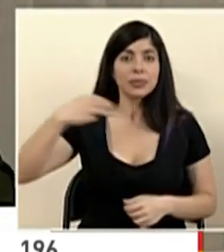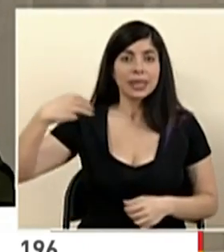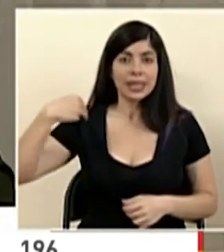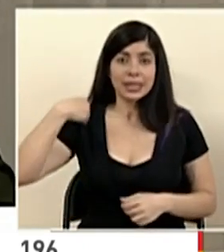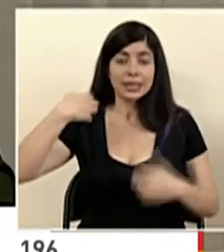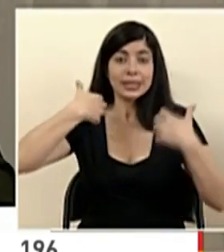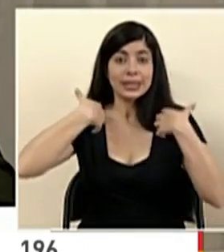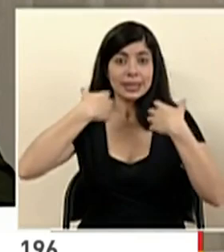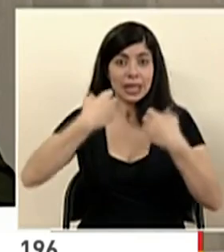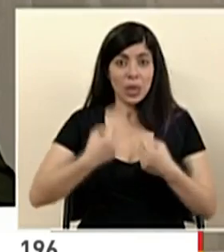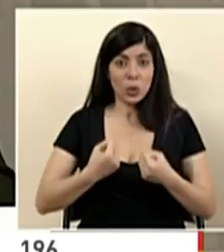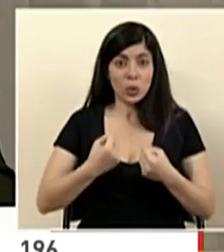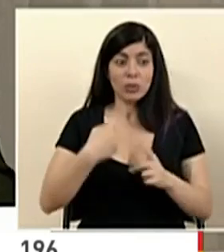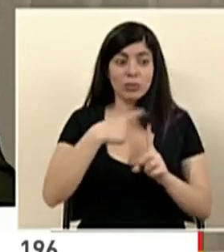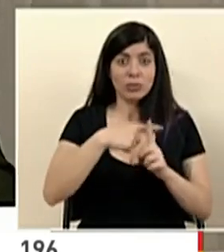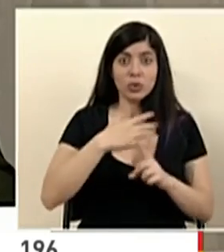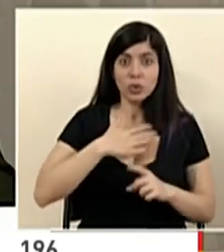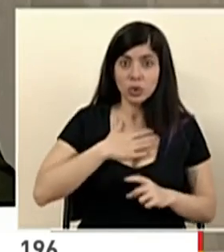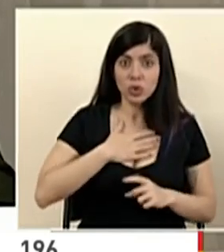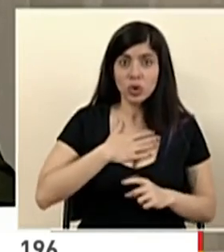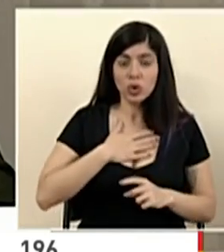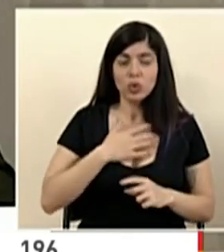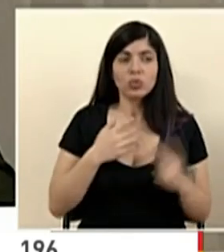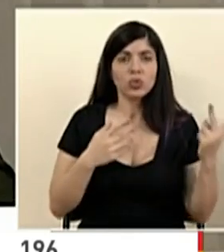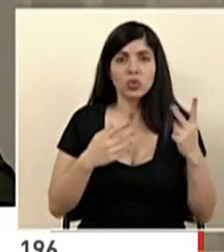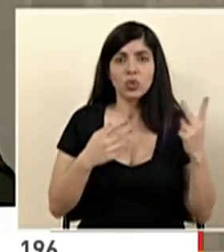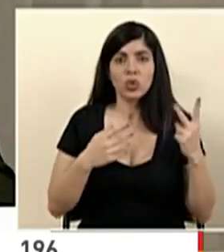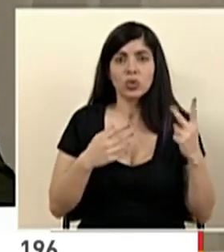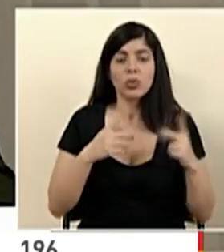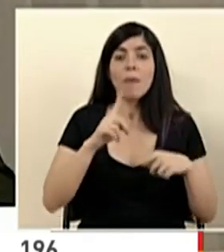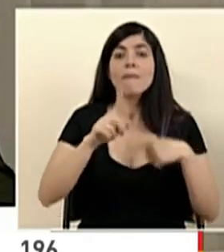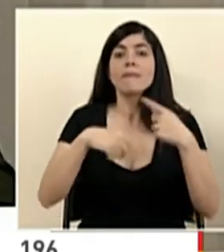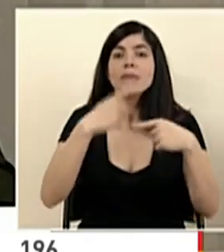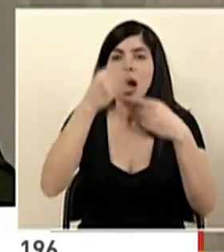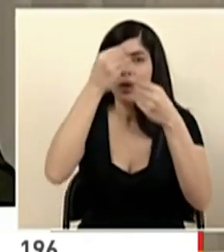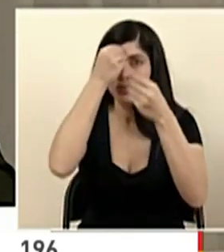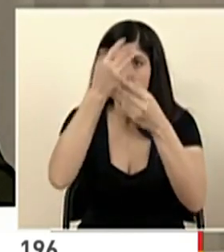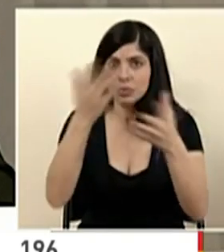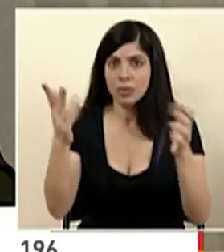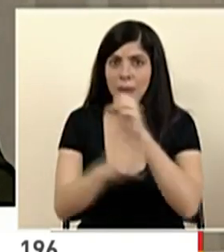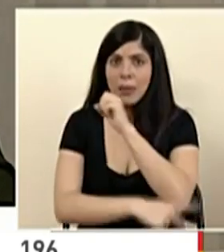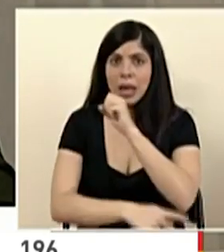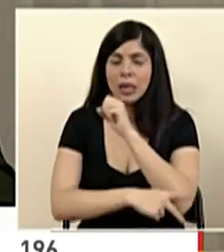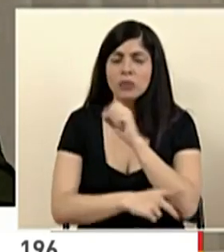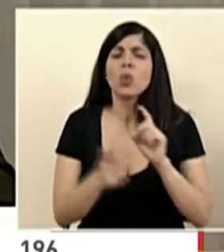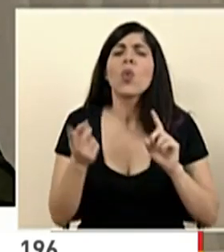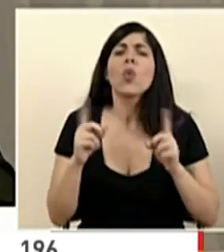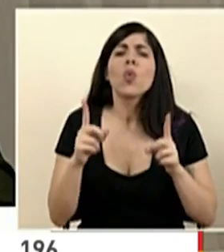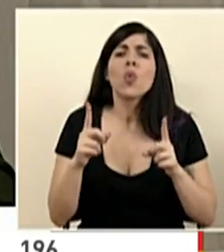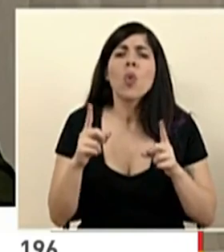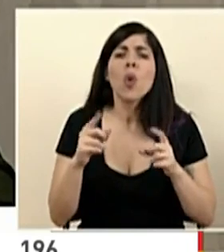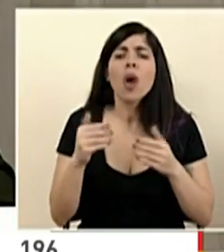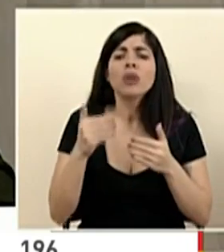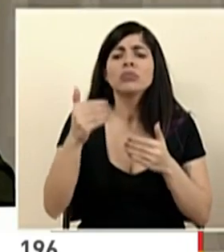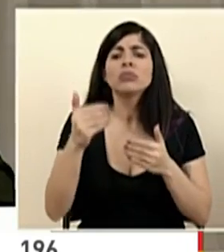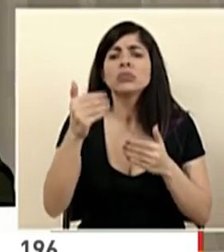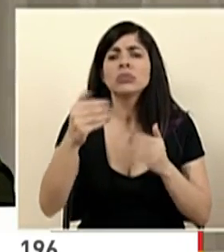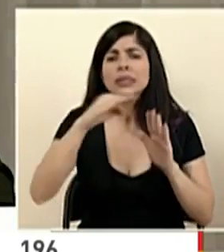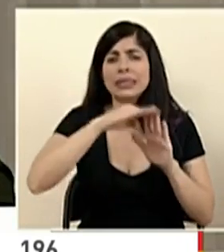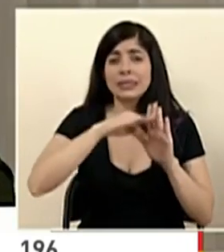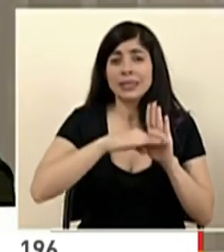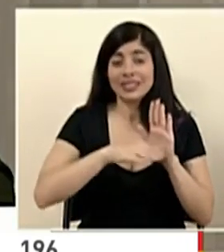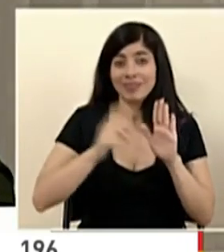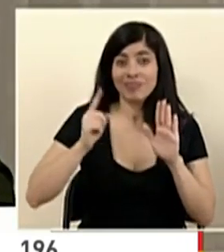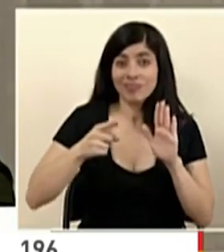de Salud, mi persona, estaremos anunciando al país cuáles serán las próximas medidas que